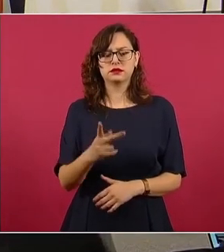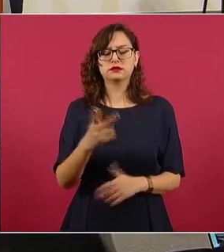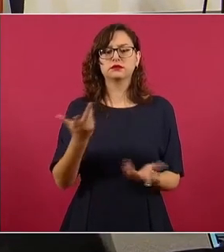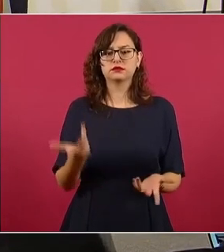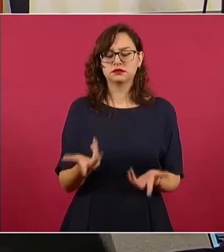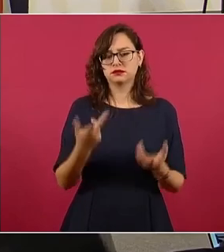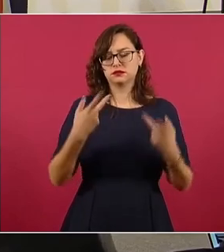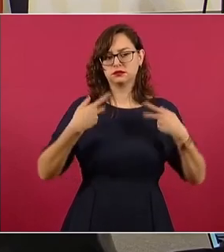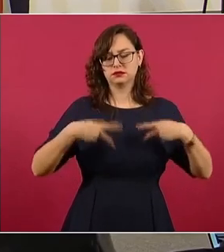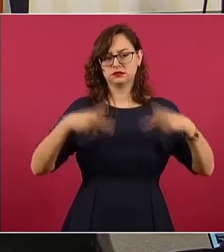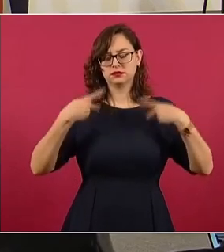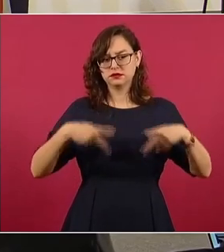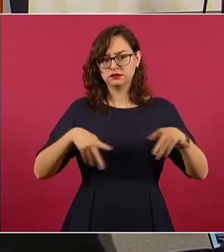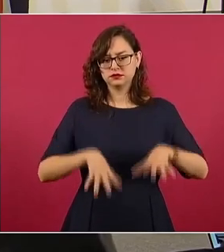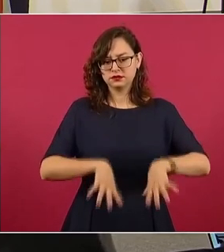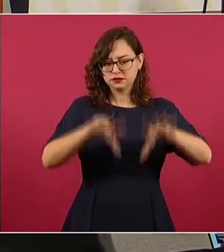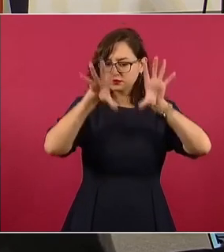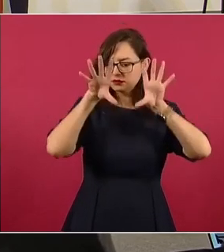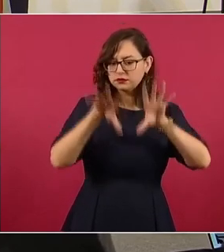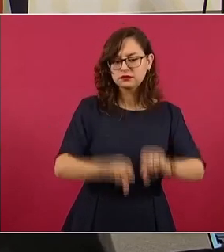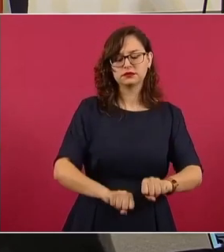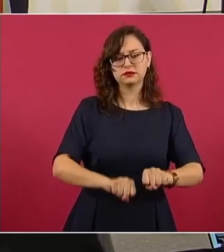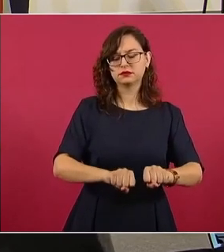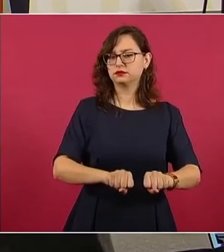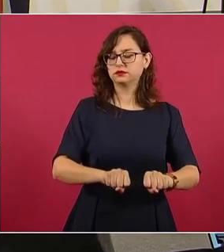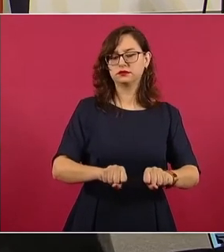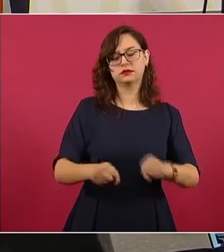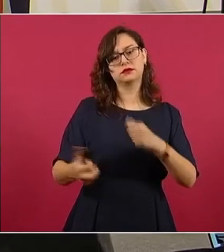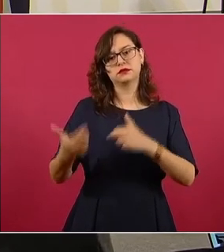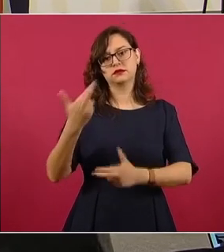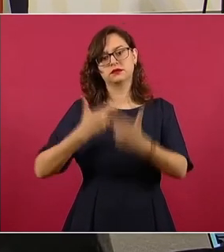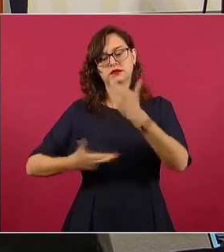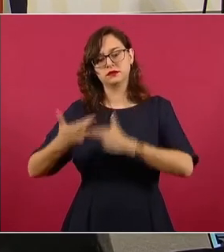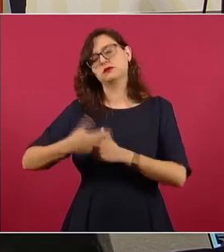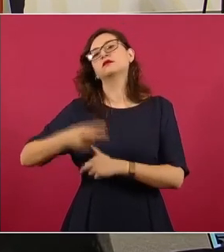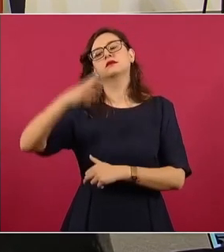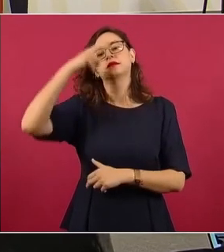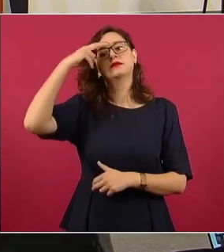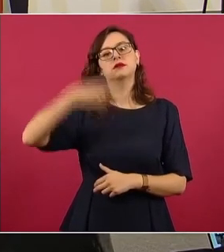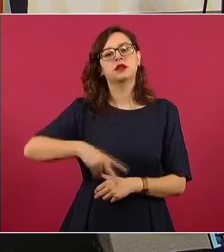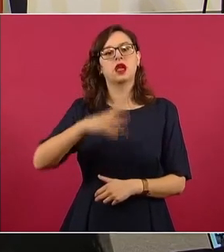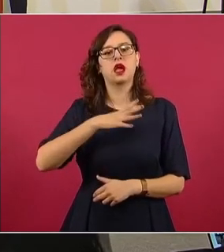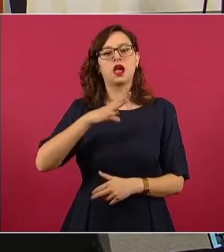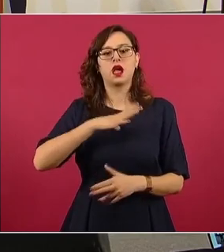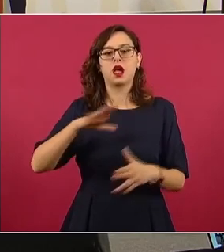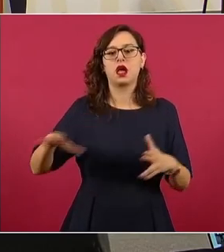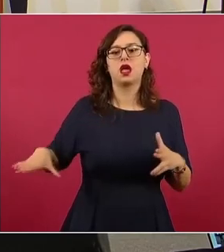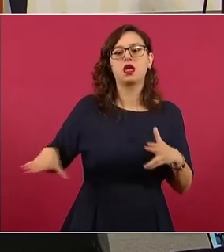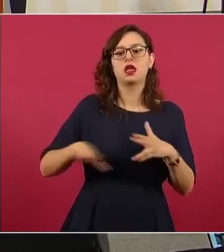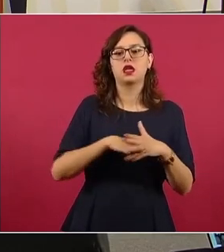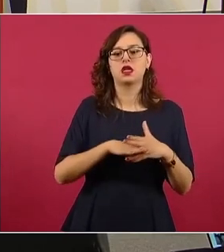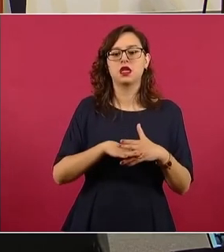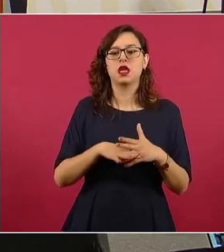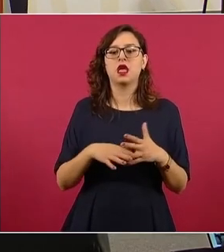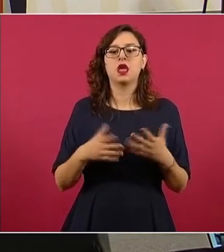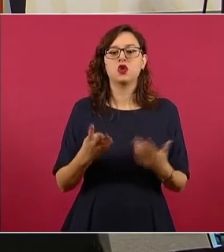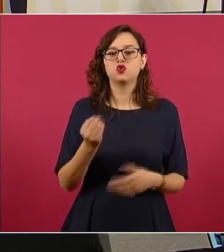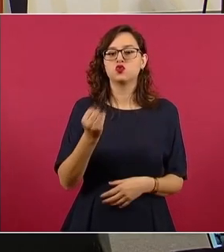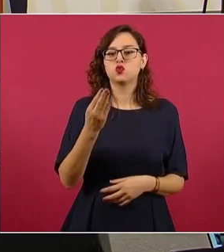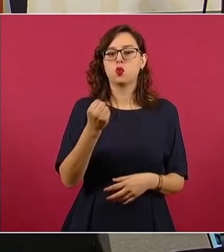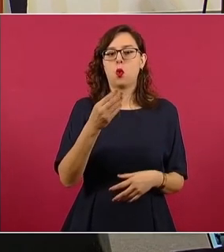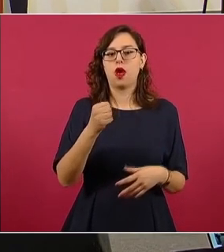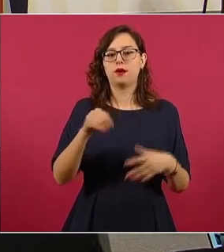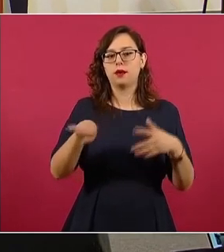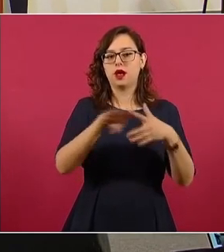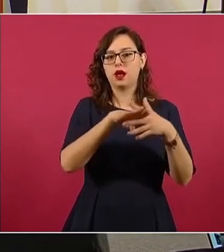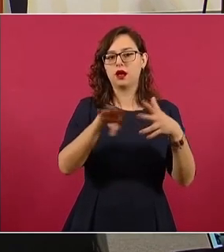brincan hacia el territorio norteamericano. Ellos tienen dividido en nueve sectores el cuidado